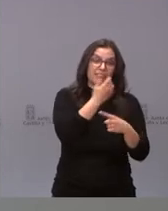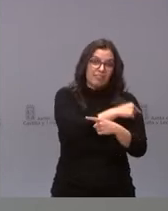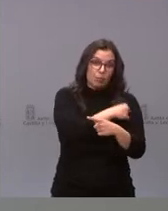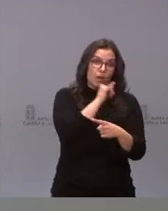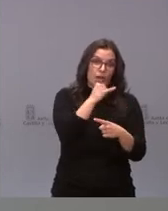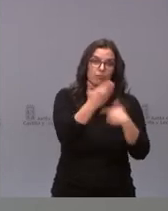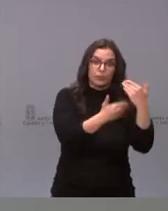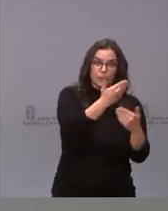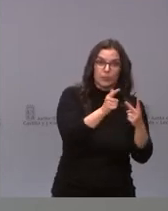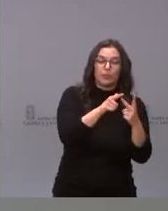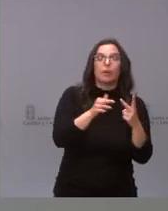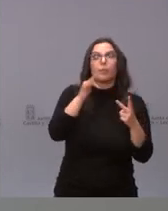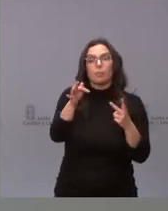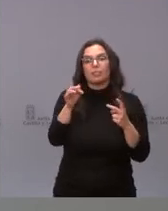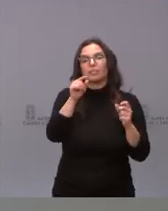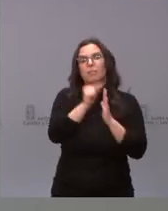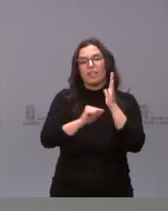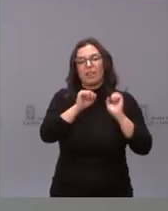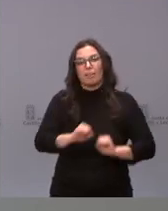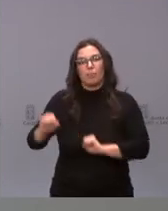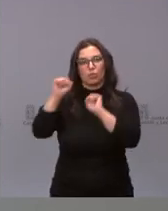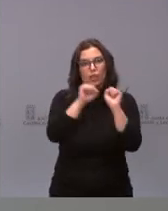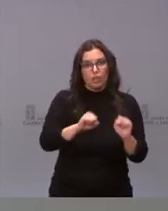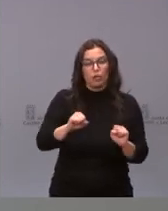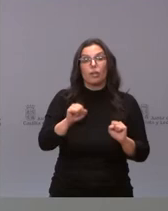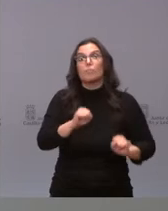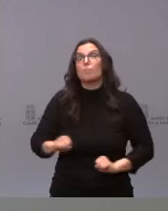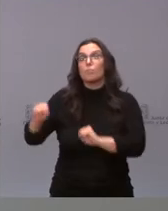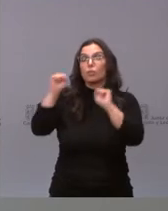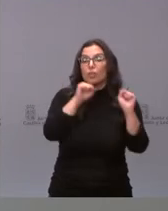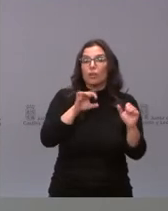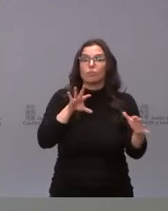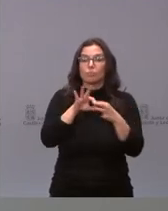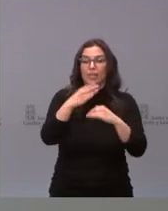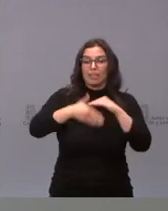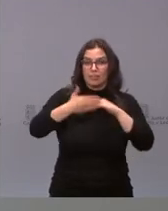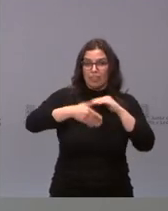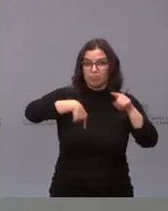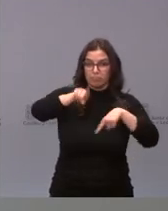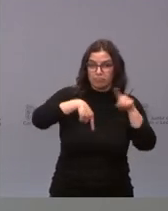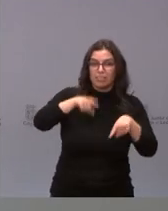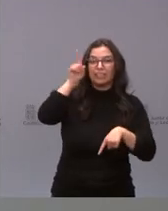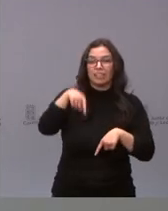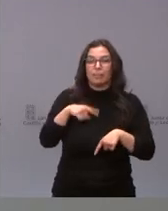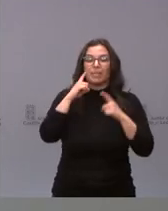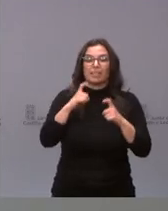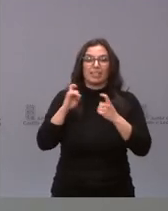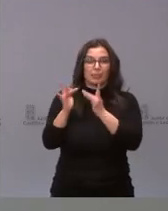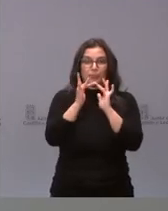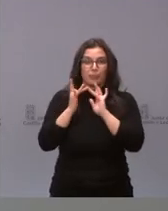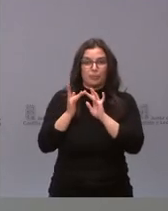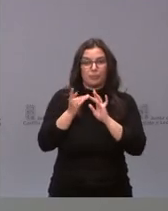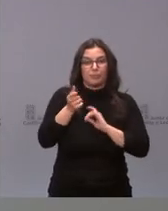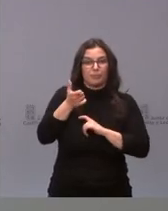se debe hacer con las medidas de protección. Y las medidas de protección tienen mucho que ver con la limitación de la movilidad y con la exposición al